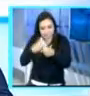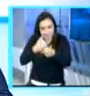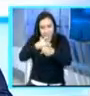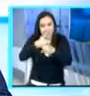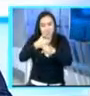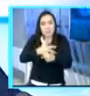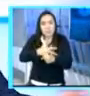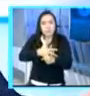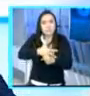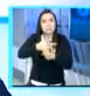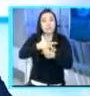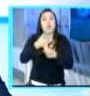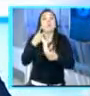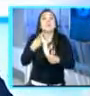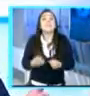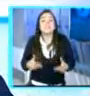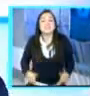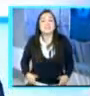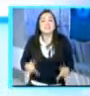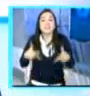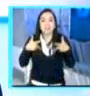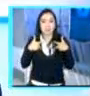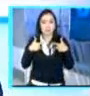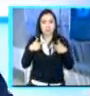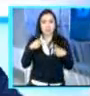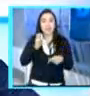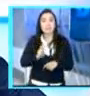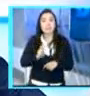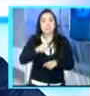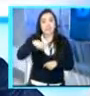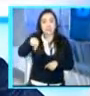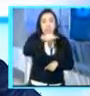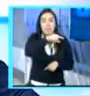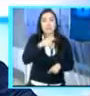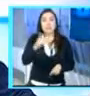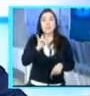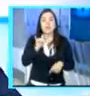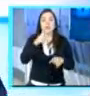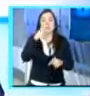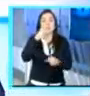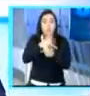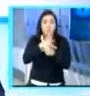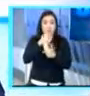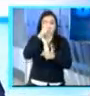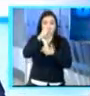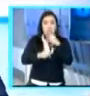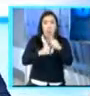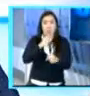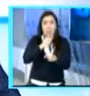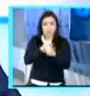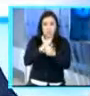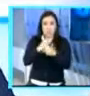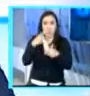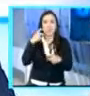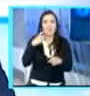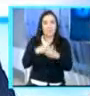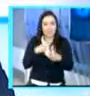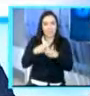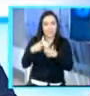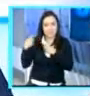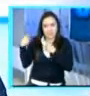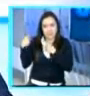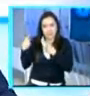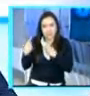amanecer. El lindo día que tuvimos hoy para las elecciones. La Guatemala ya pasó un año extremadamente difícil y salió bien.